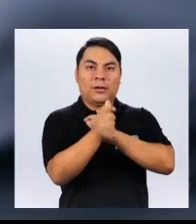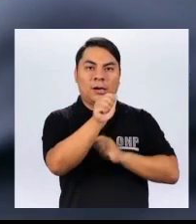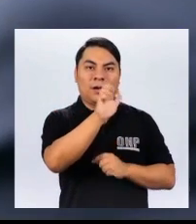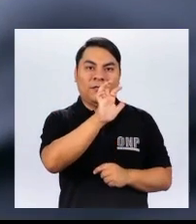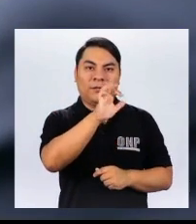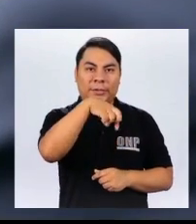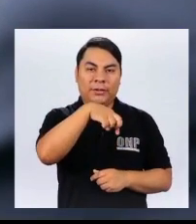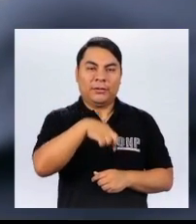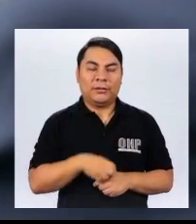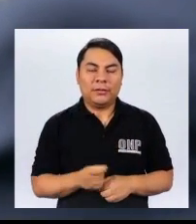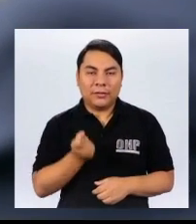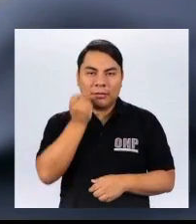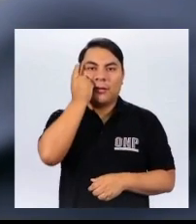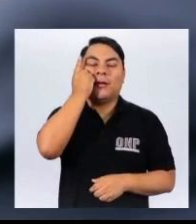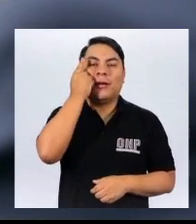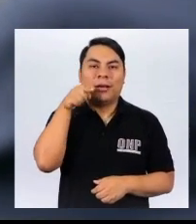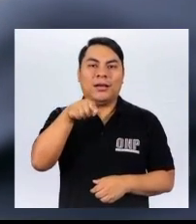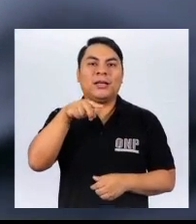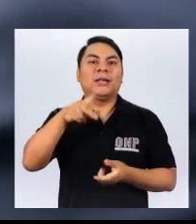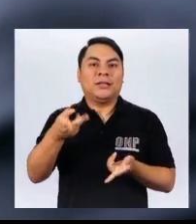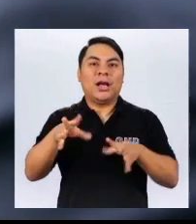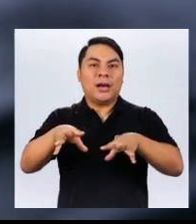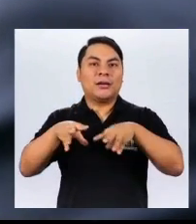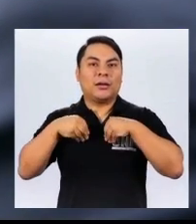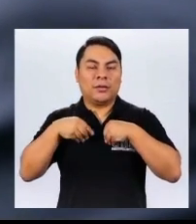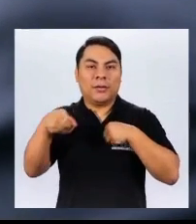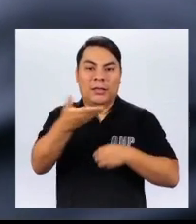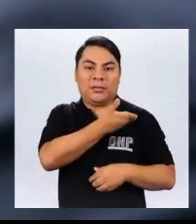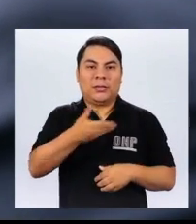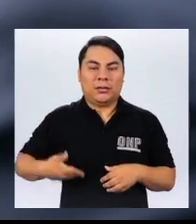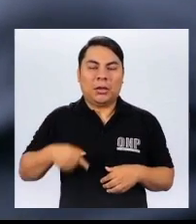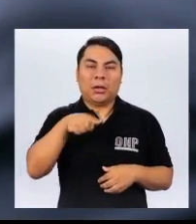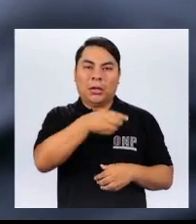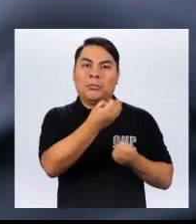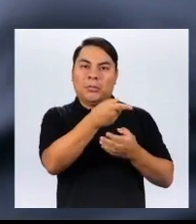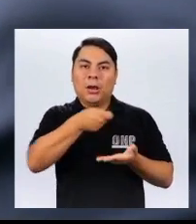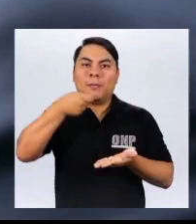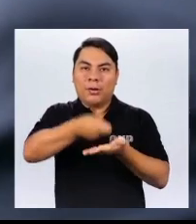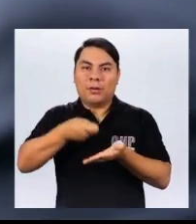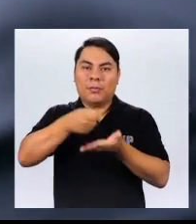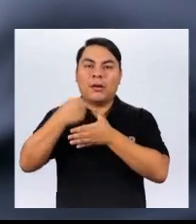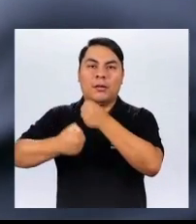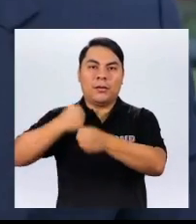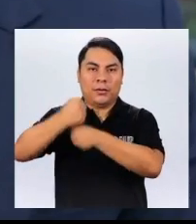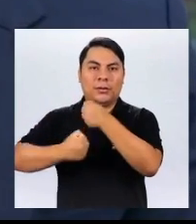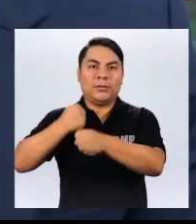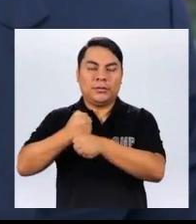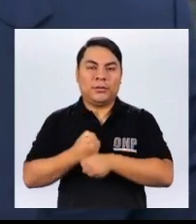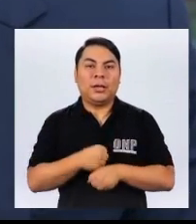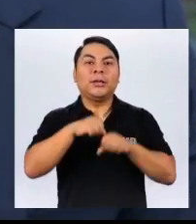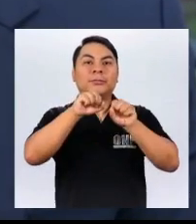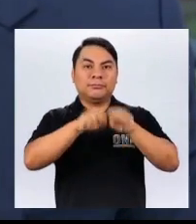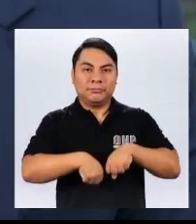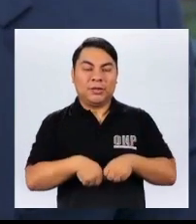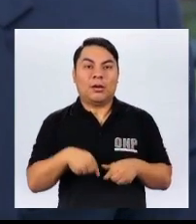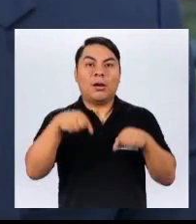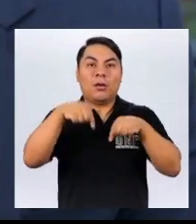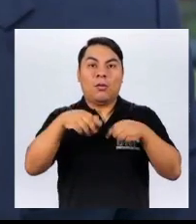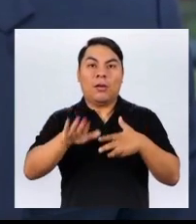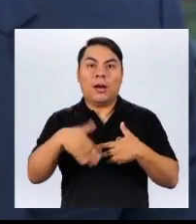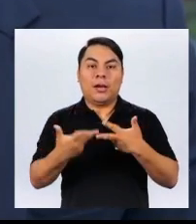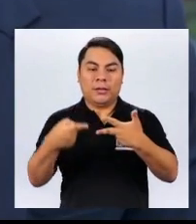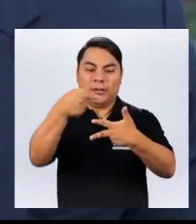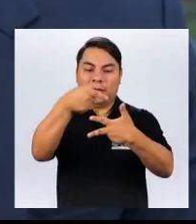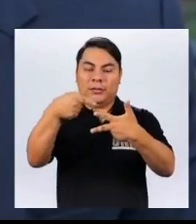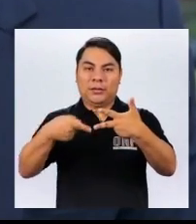EFP Ah, por eso se llama de reconocimiento porque reconoce los aportes realizados al Sistema Nacional Sí, actualmente existen tres